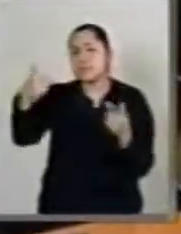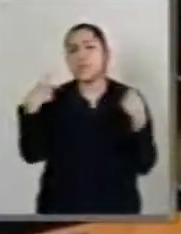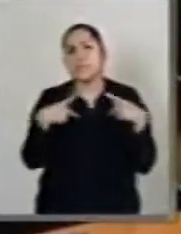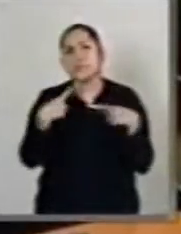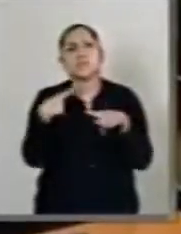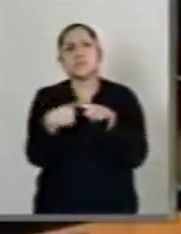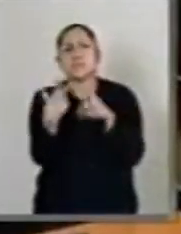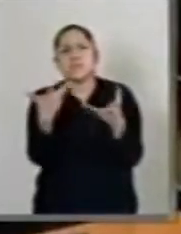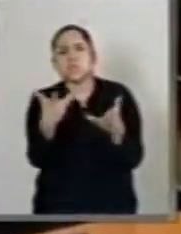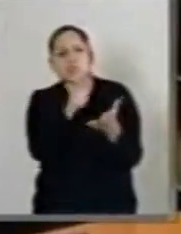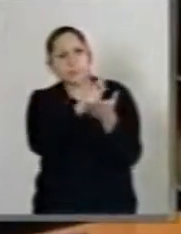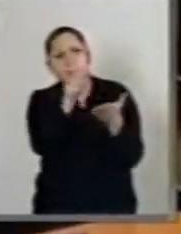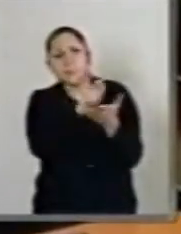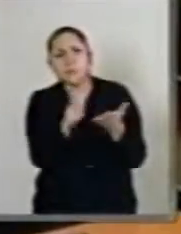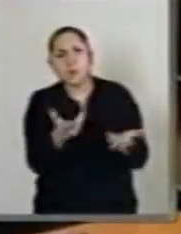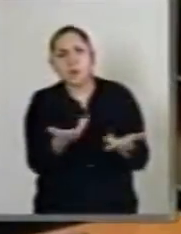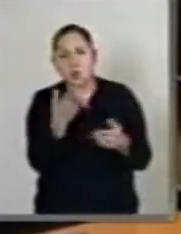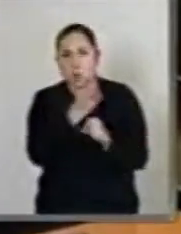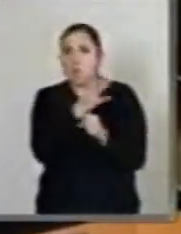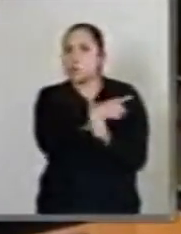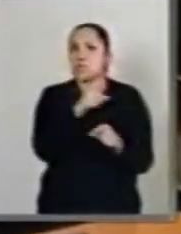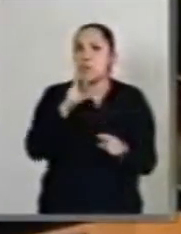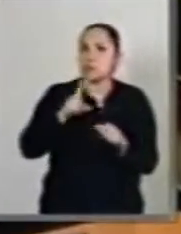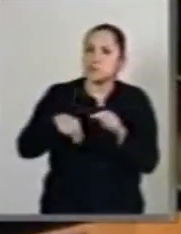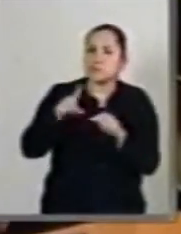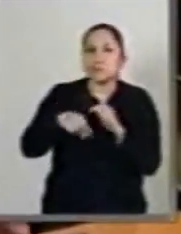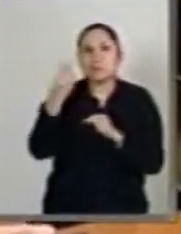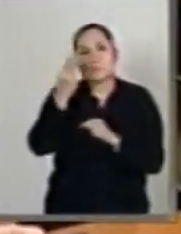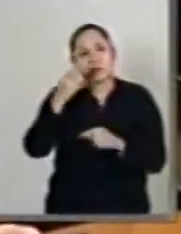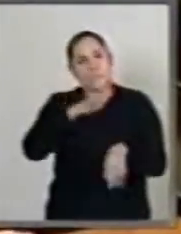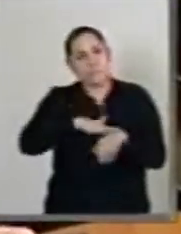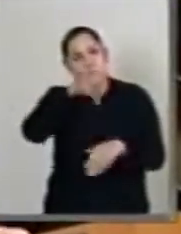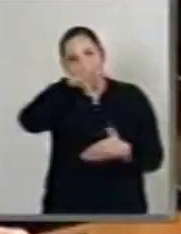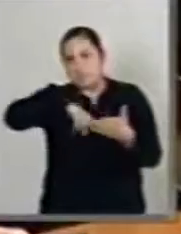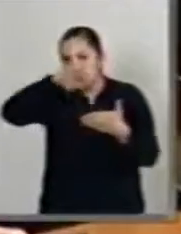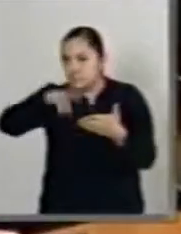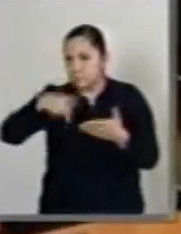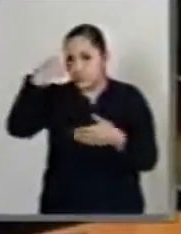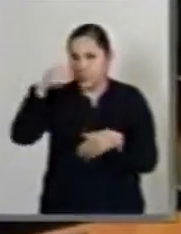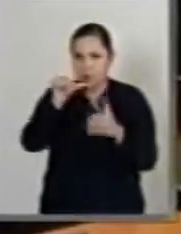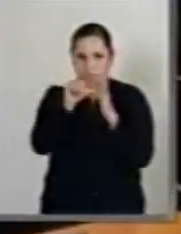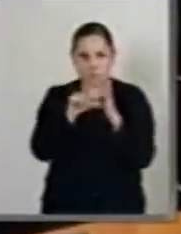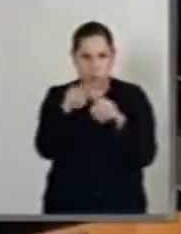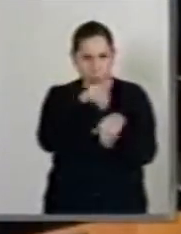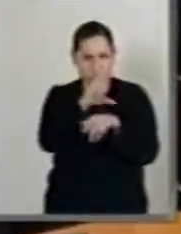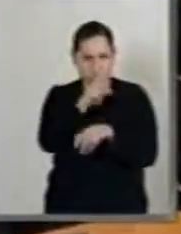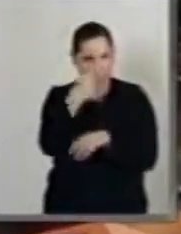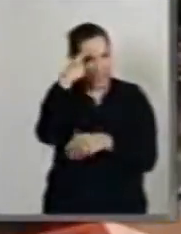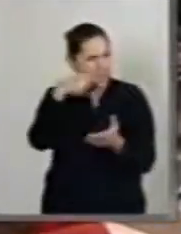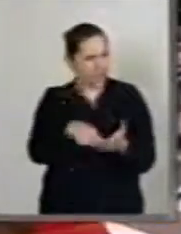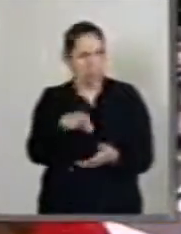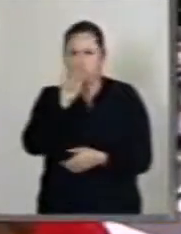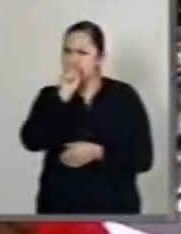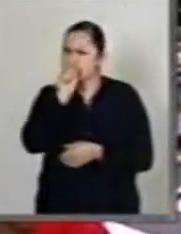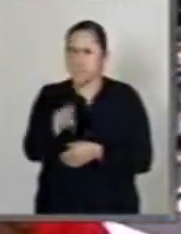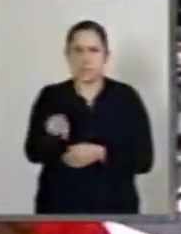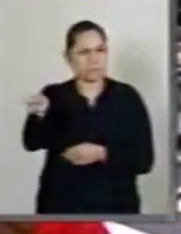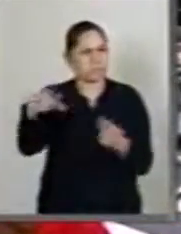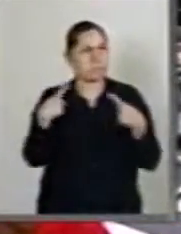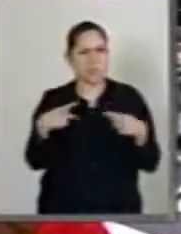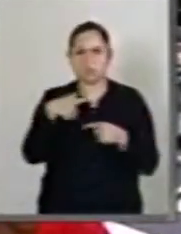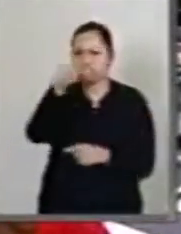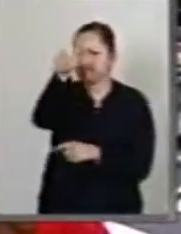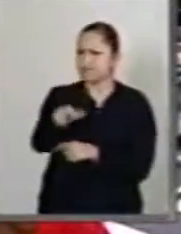que el veto y la reserva al 32 la redactaron la misma persona? Porque yo lo puedo decir aquí con claridad. La